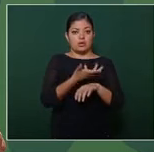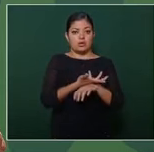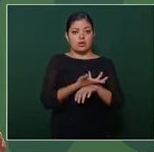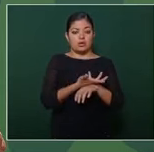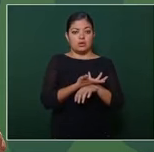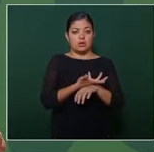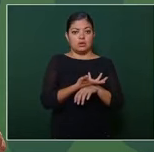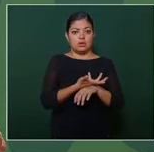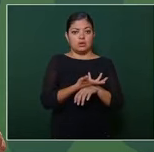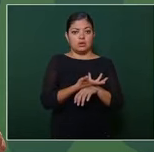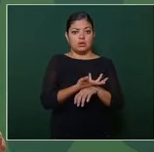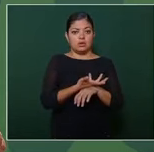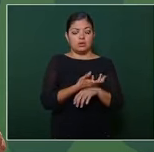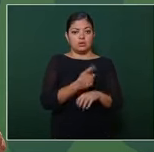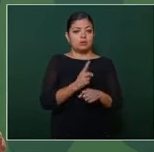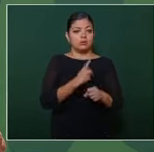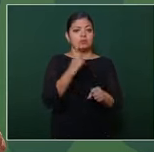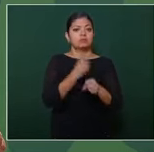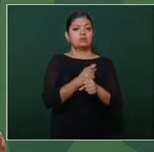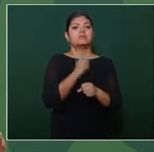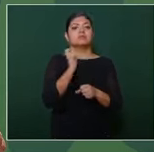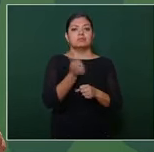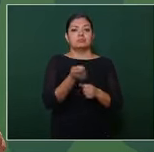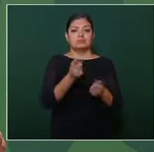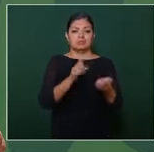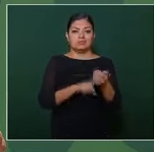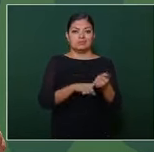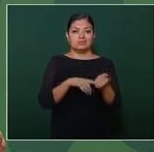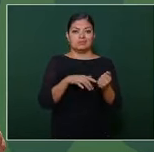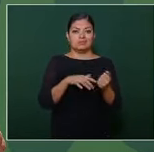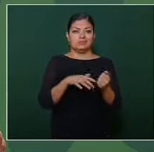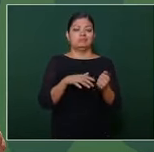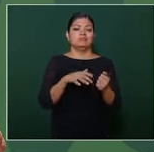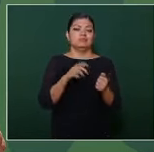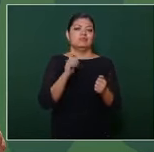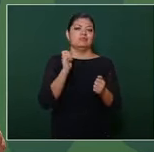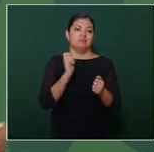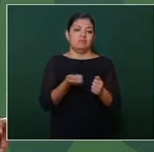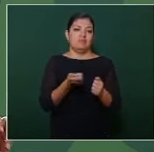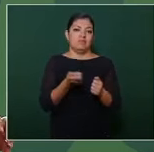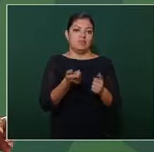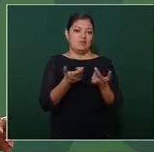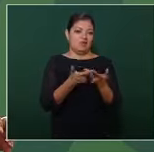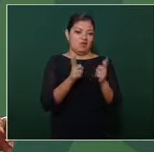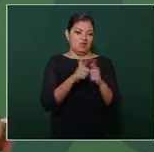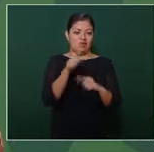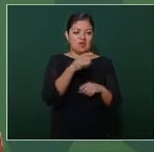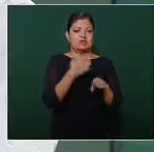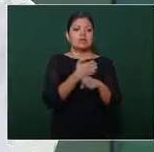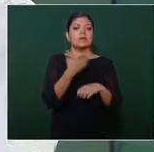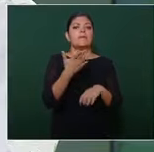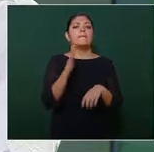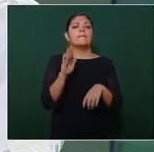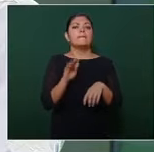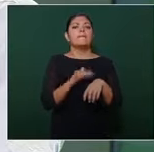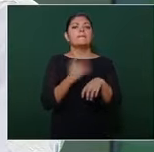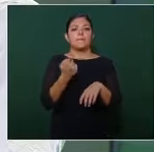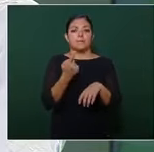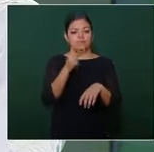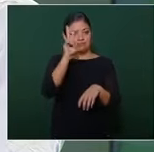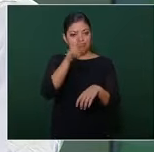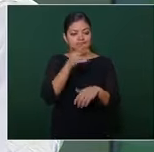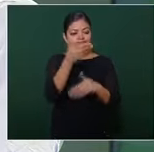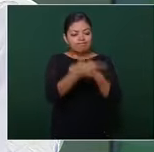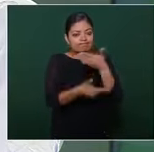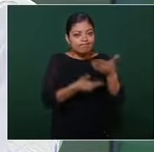en especial del Departamento de Estado porque con todo respeto